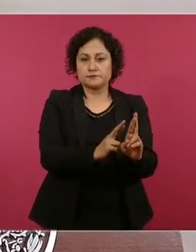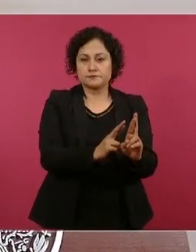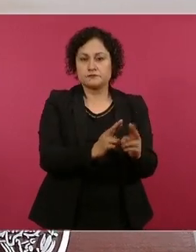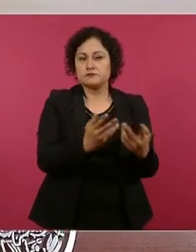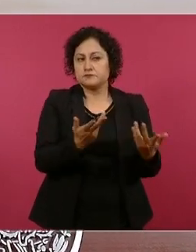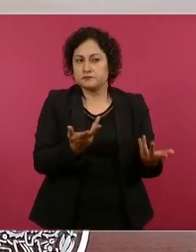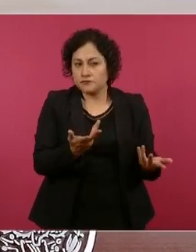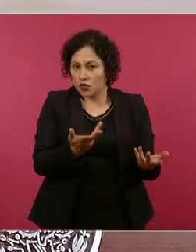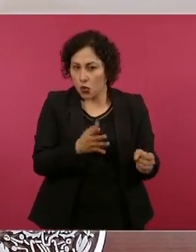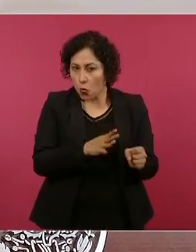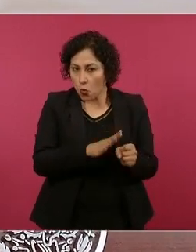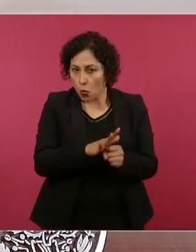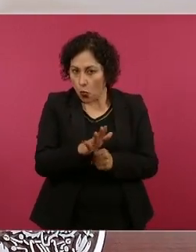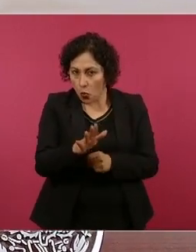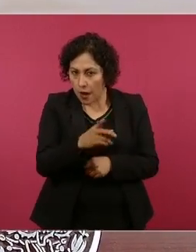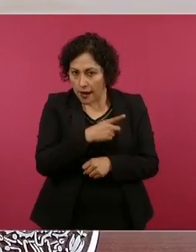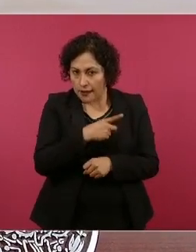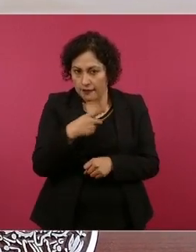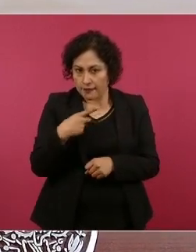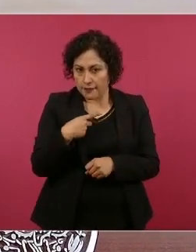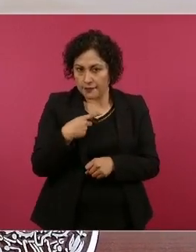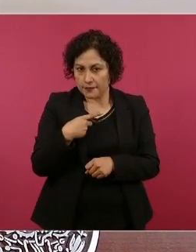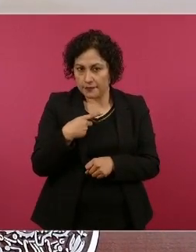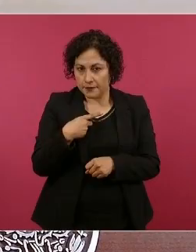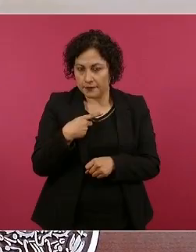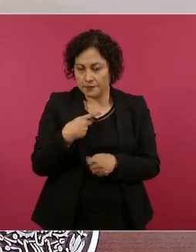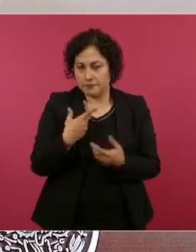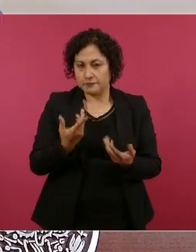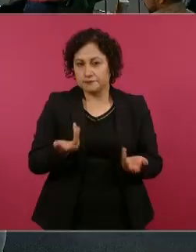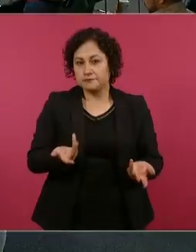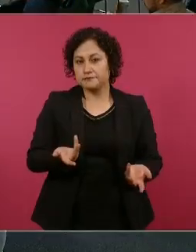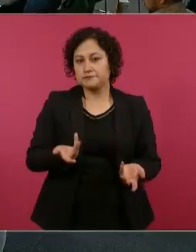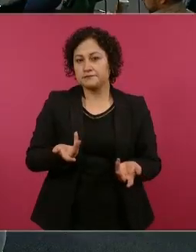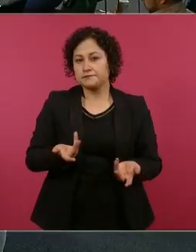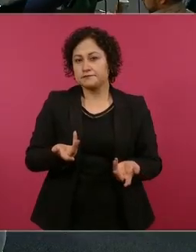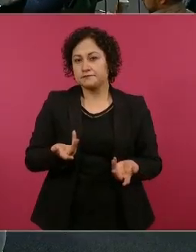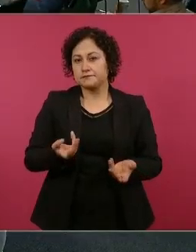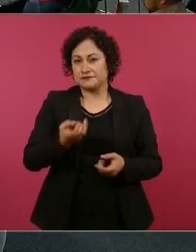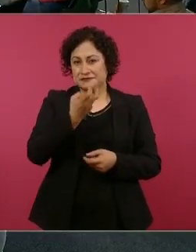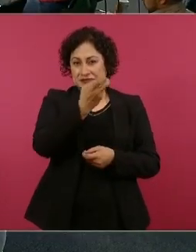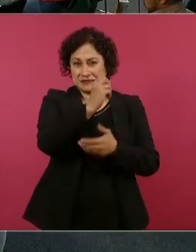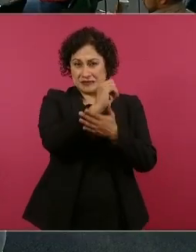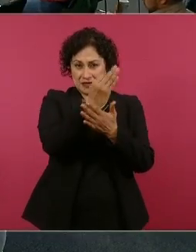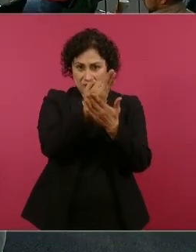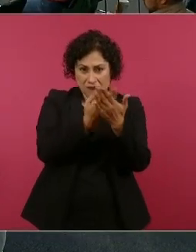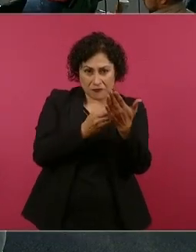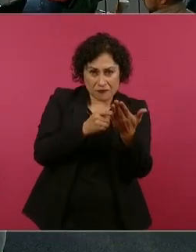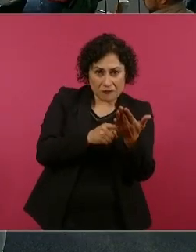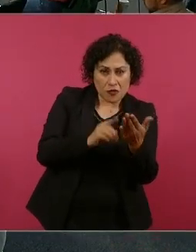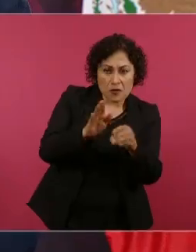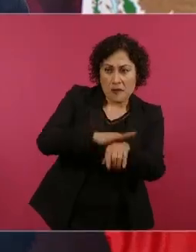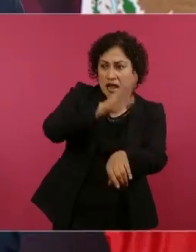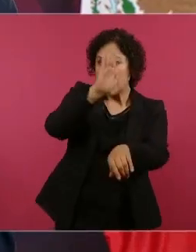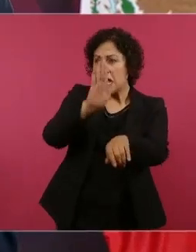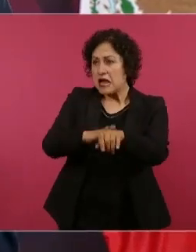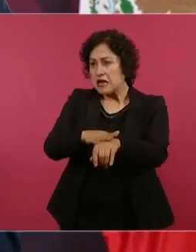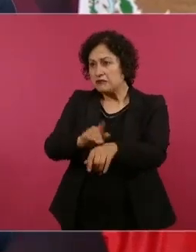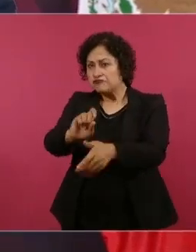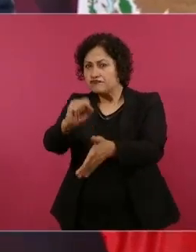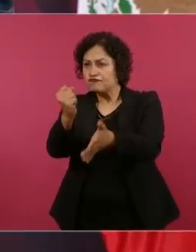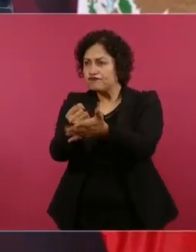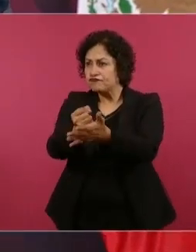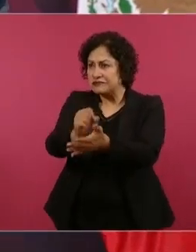esa calificación, no les corresponde